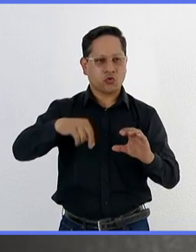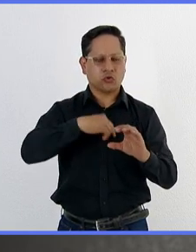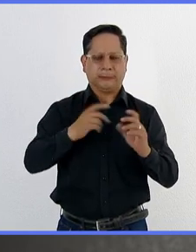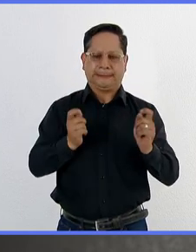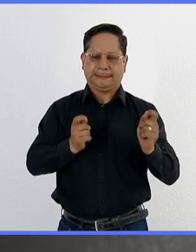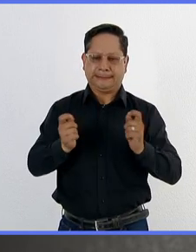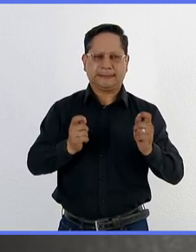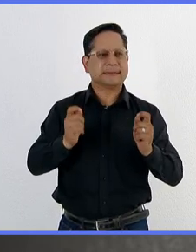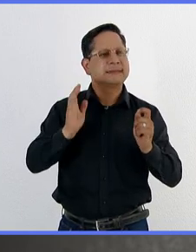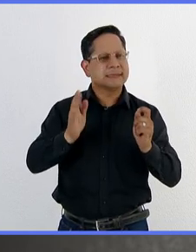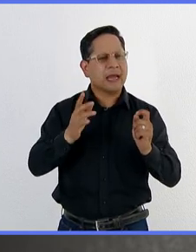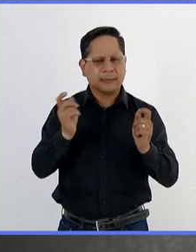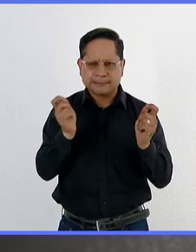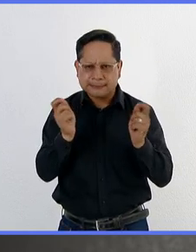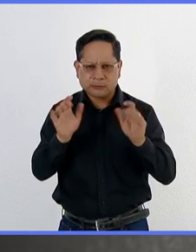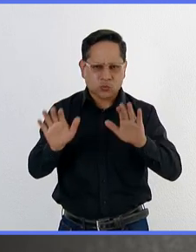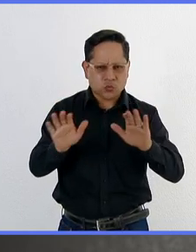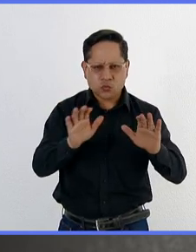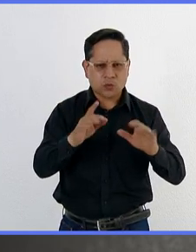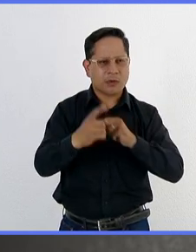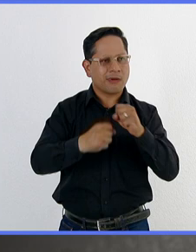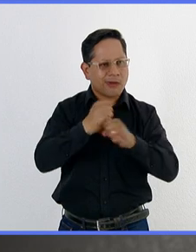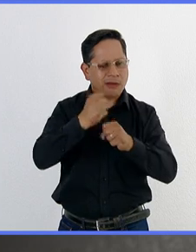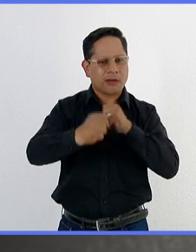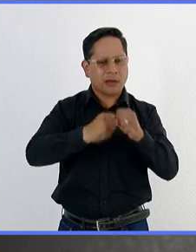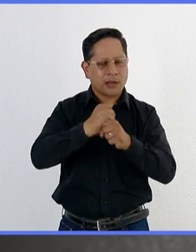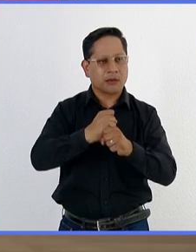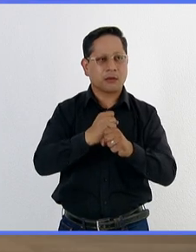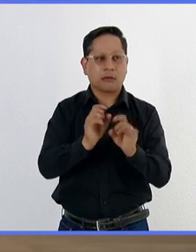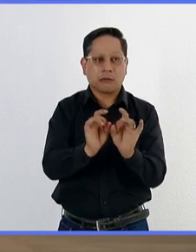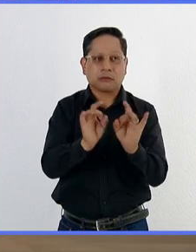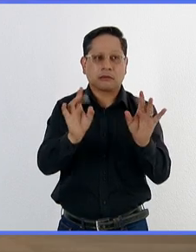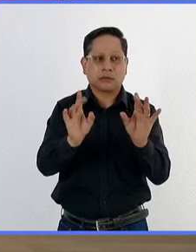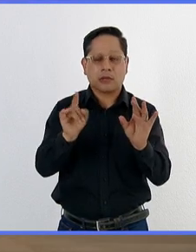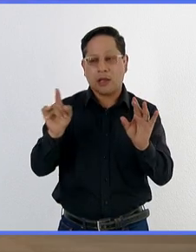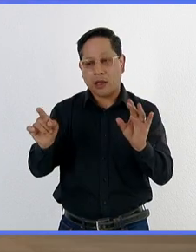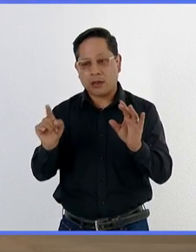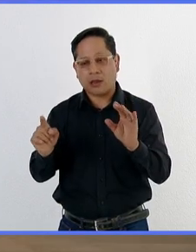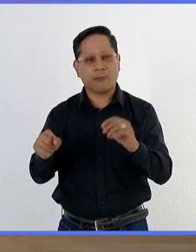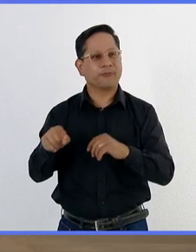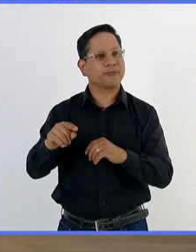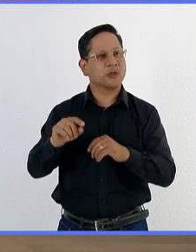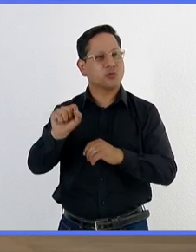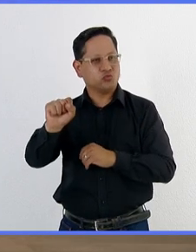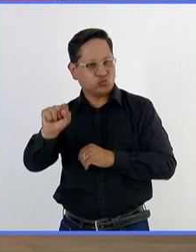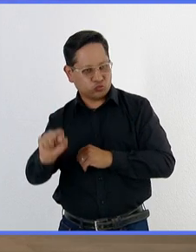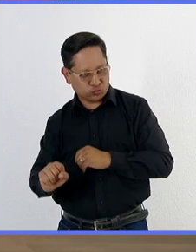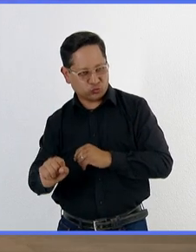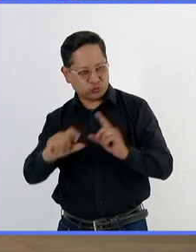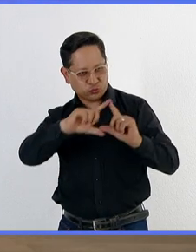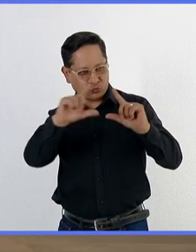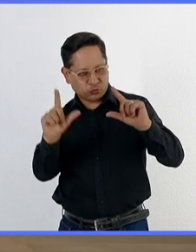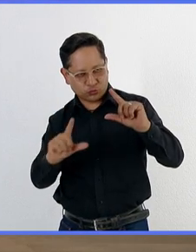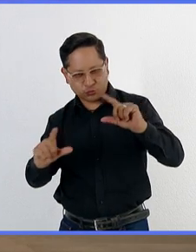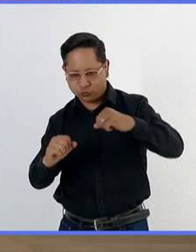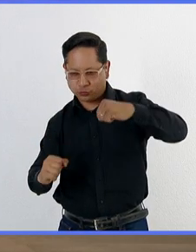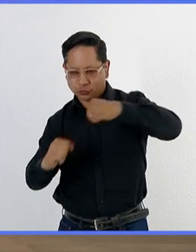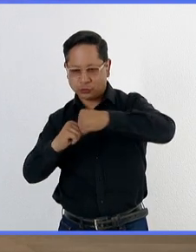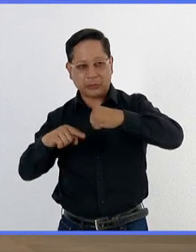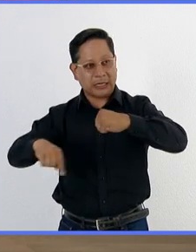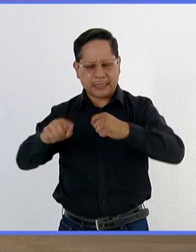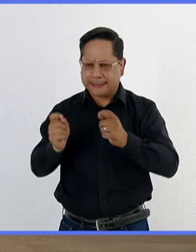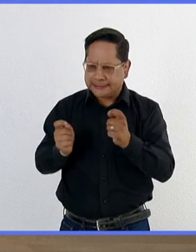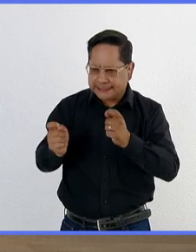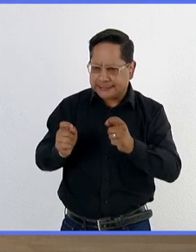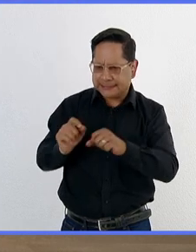controlada desde hace ya varios años. Solamente sucede, vamos, en la frontera sur de nuestro país, que es donde se hace el control y se está